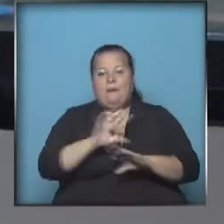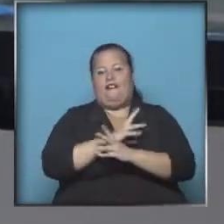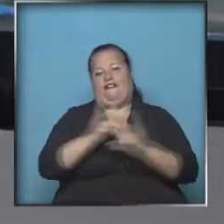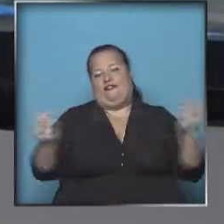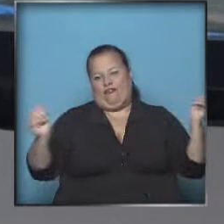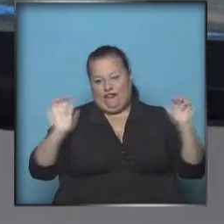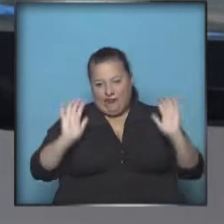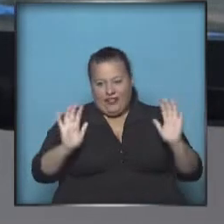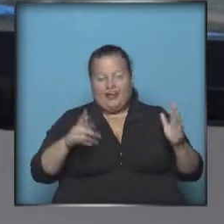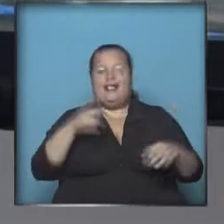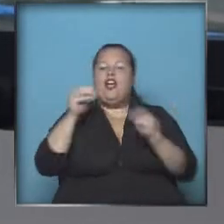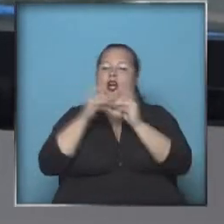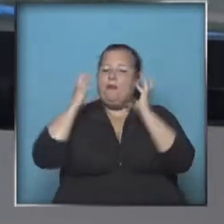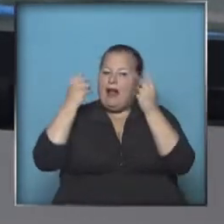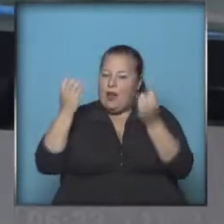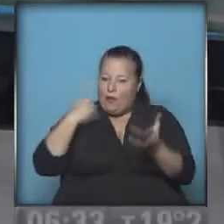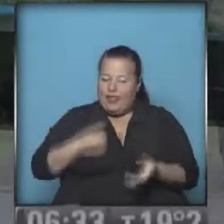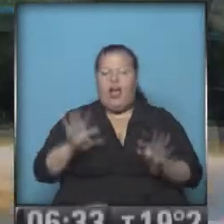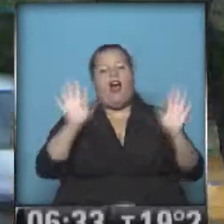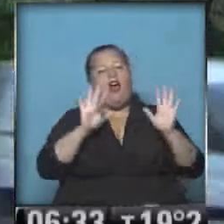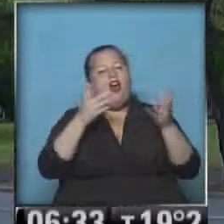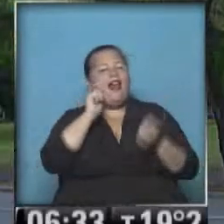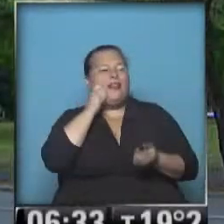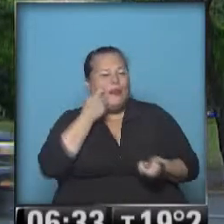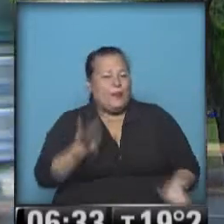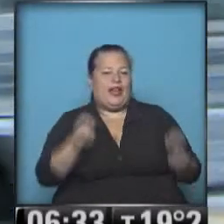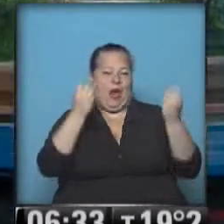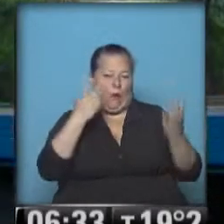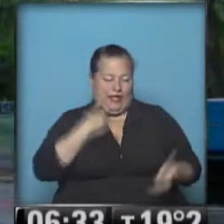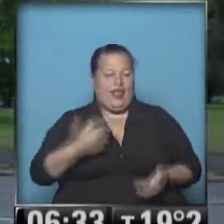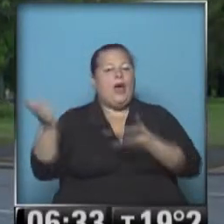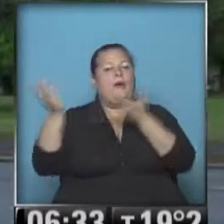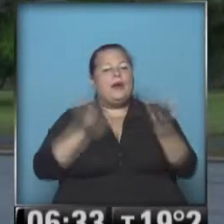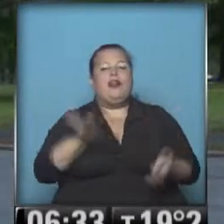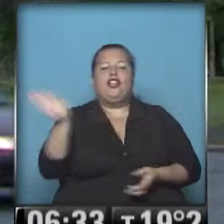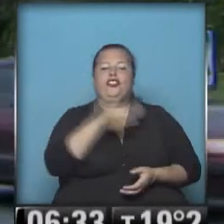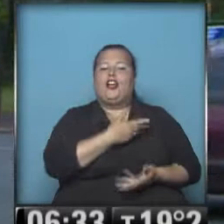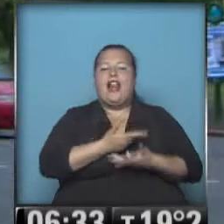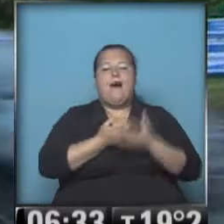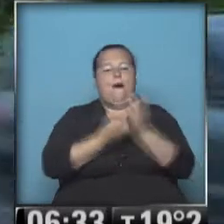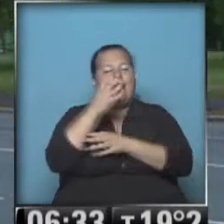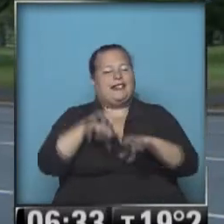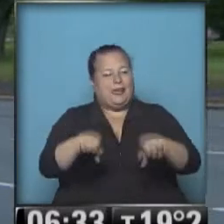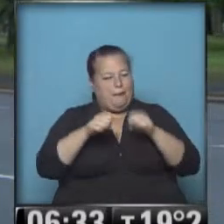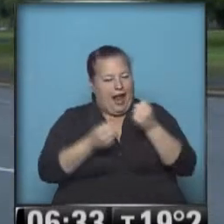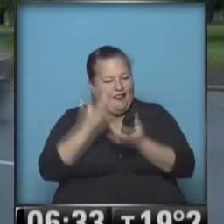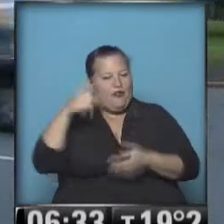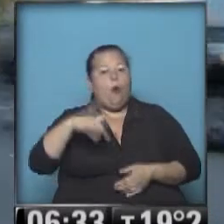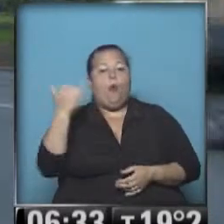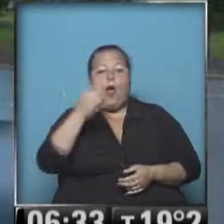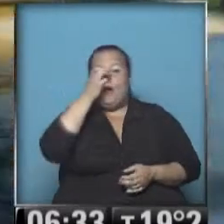que termine. Cari, buen día. Hola, Nadia Divina, muy buen día. Bienvenidos a todos los felices mañaneros este jueves